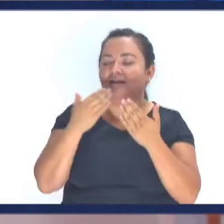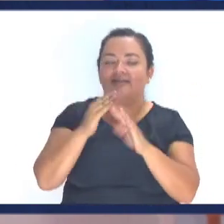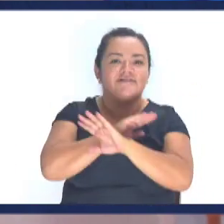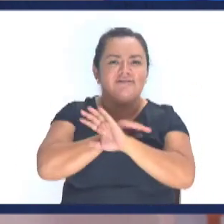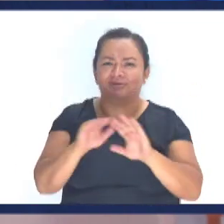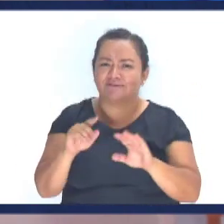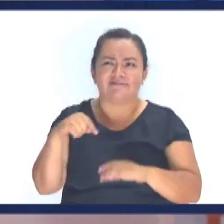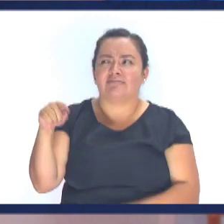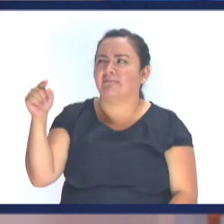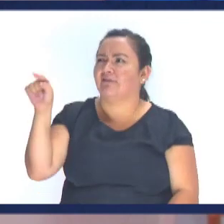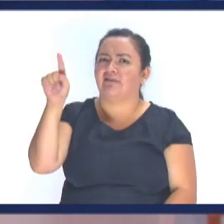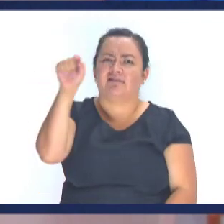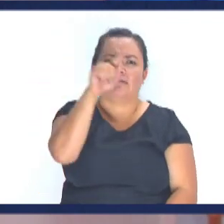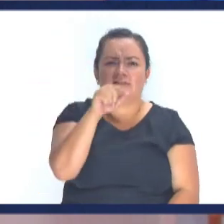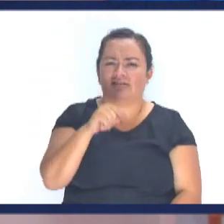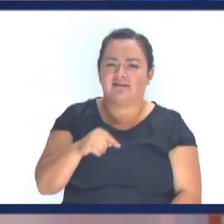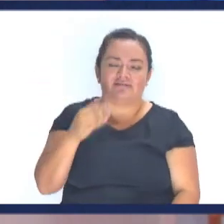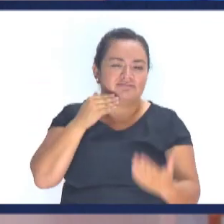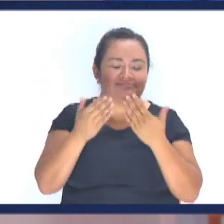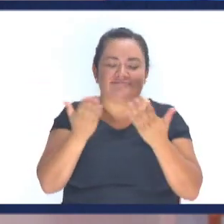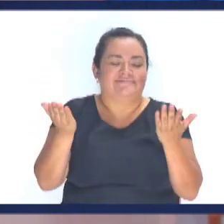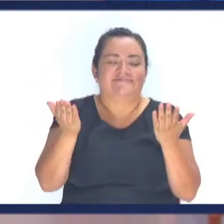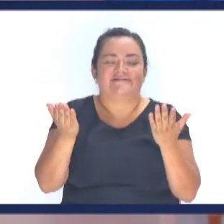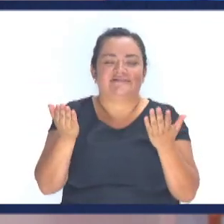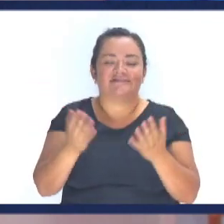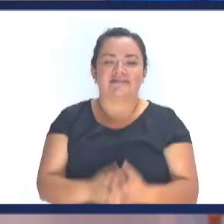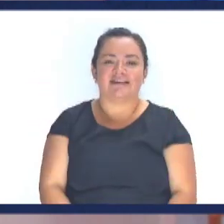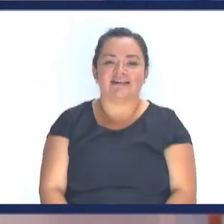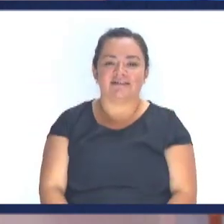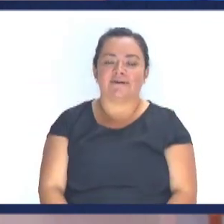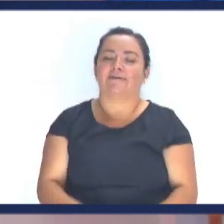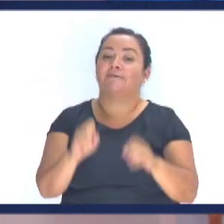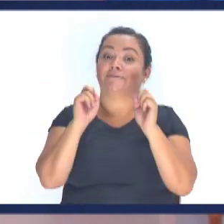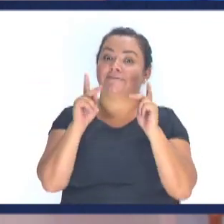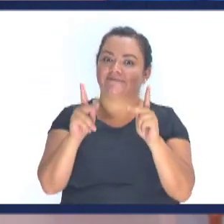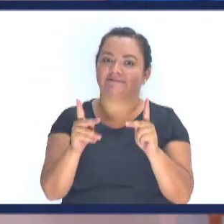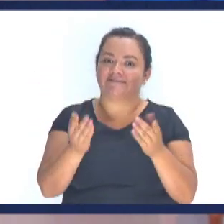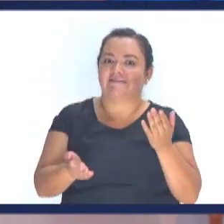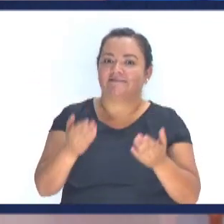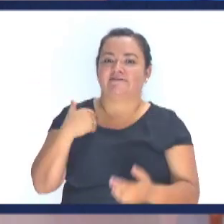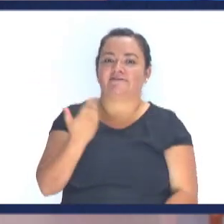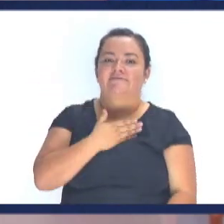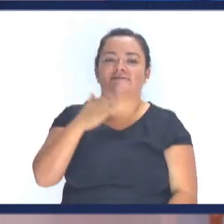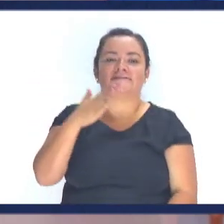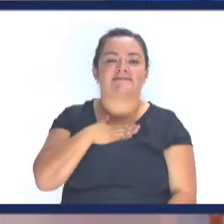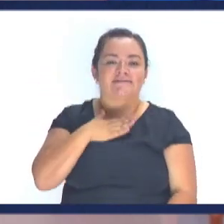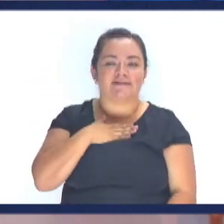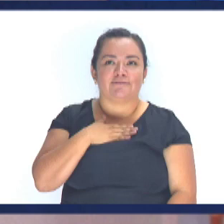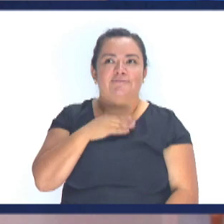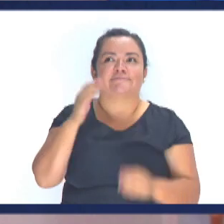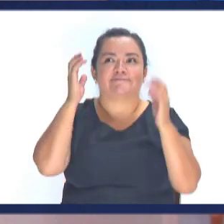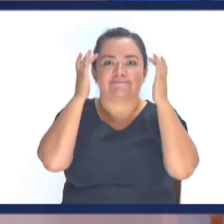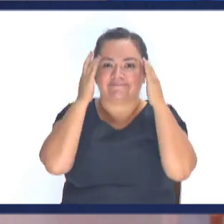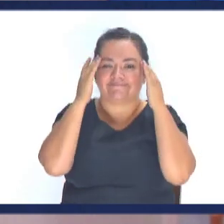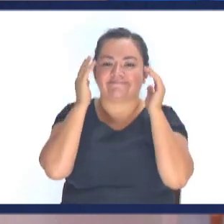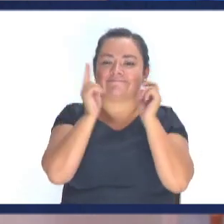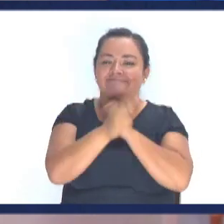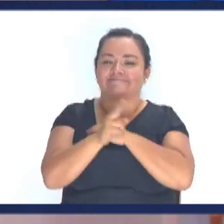Pero se van siempre Por la tangente Ok Muchas veces Nosotros Tenemos esas inquietudes